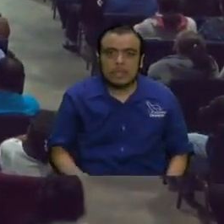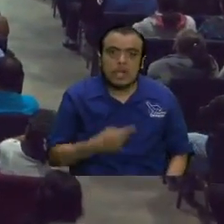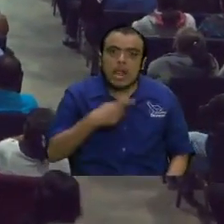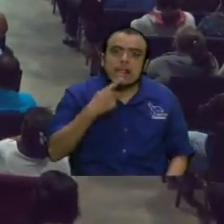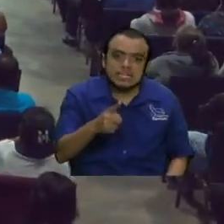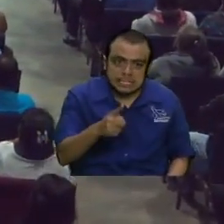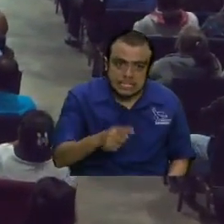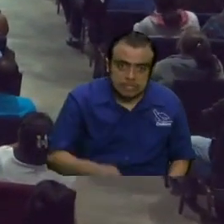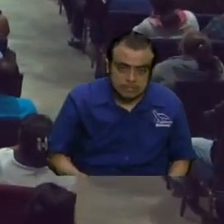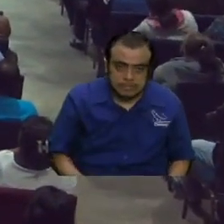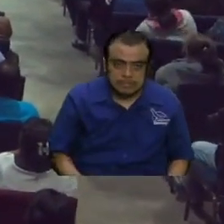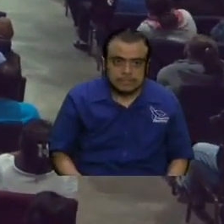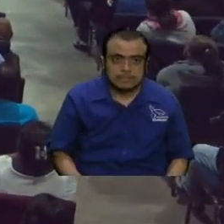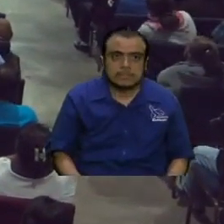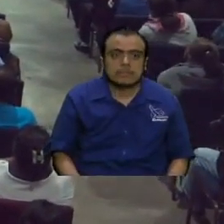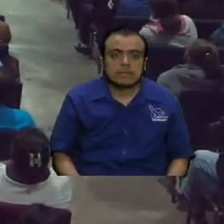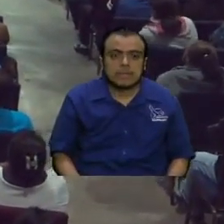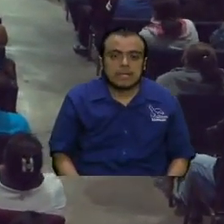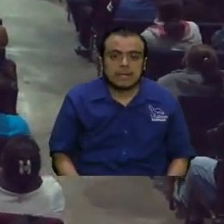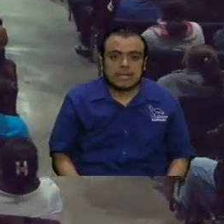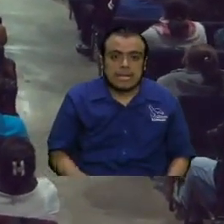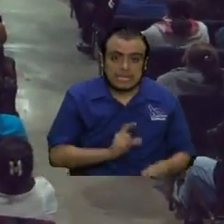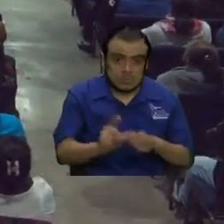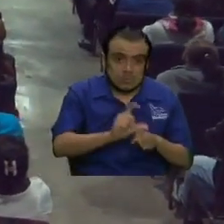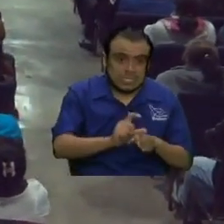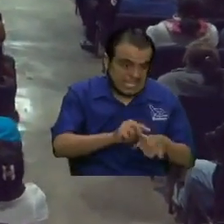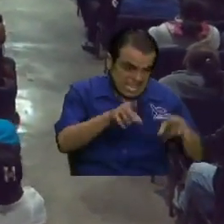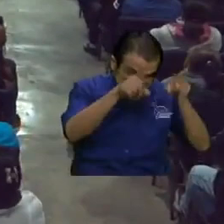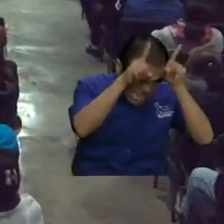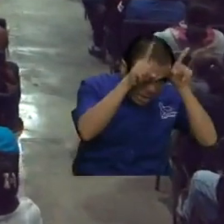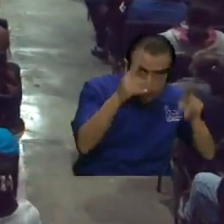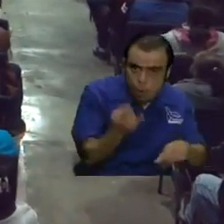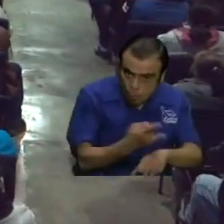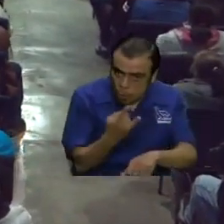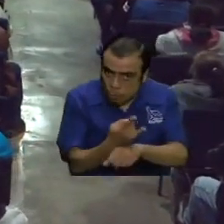hermanos que van a utilizar el enemigo y que ya está utilizando son